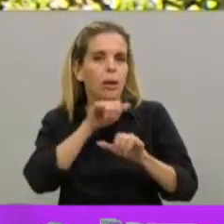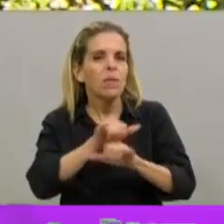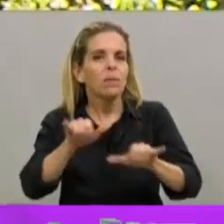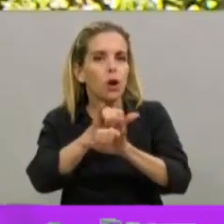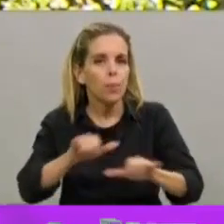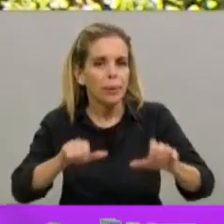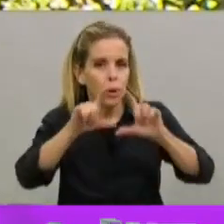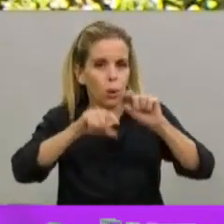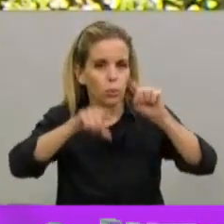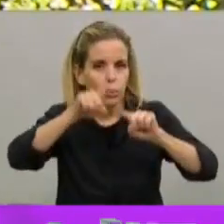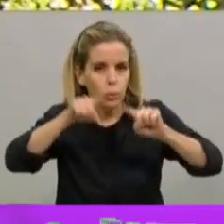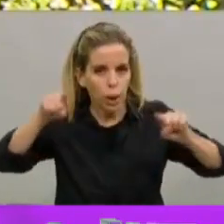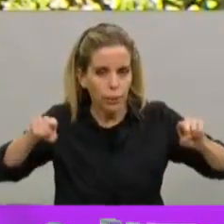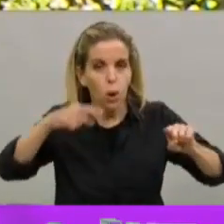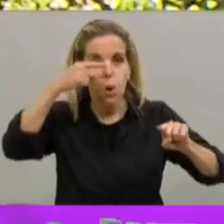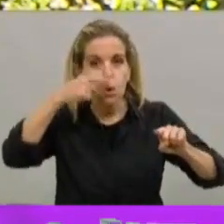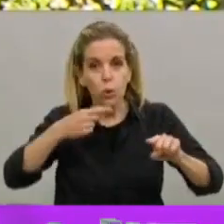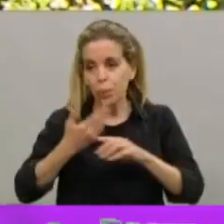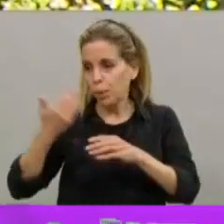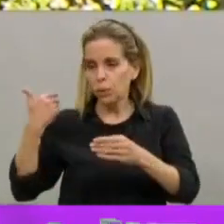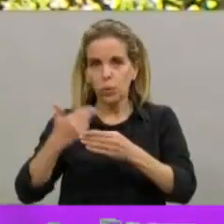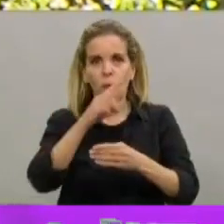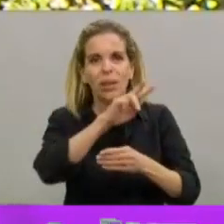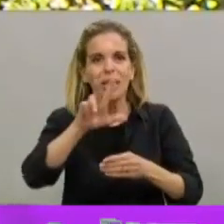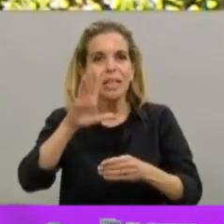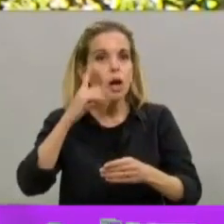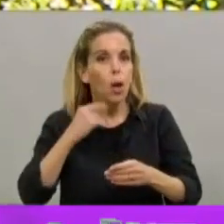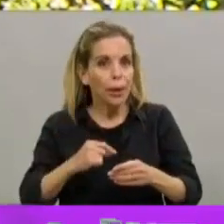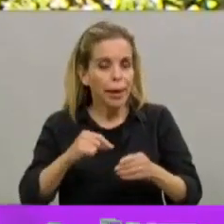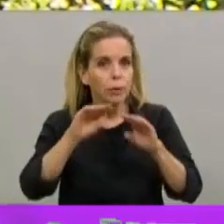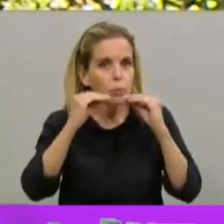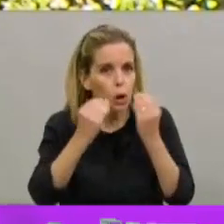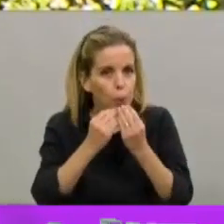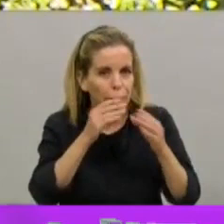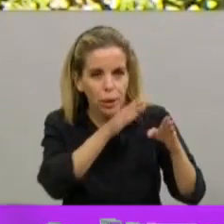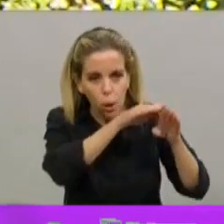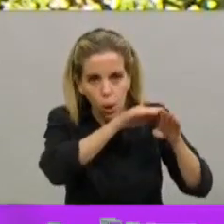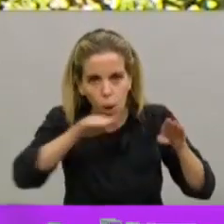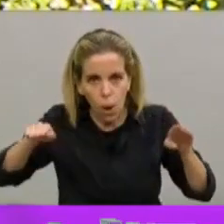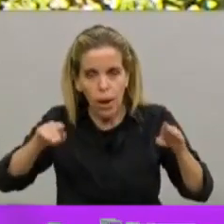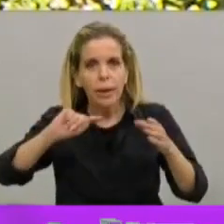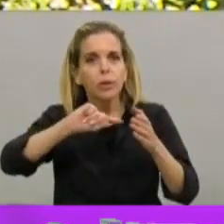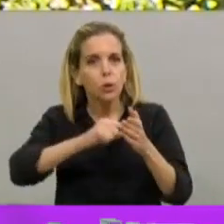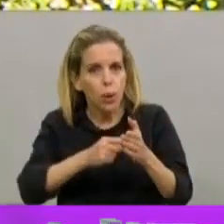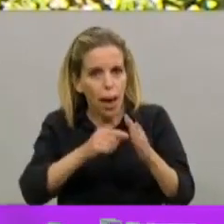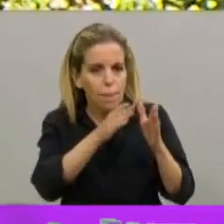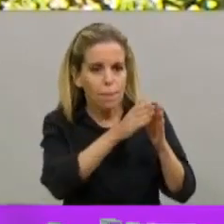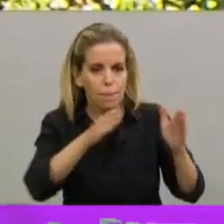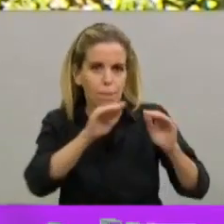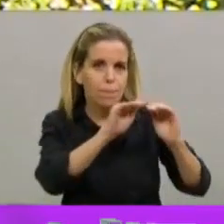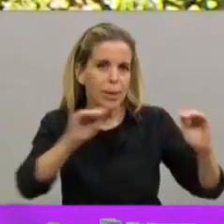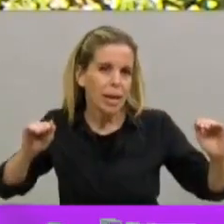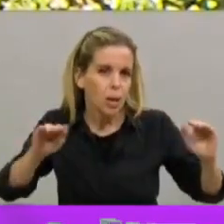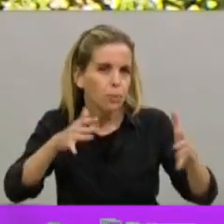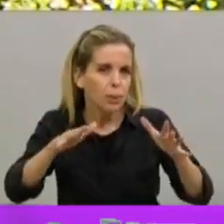En los últimos 25 días, el promedio de casos en la ciudad se viene manteniendo estable en un rango entre 900 y 1000.